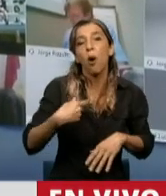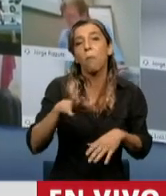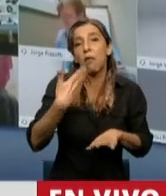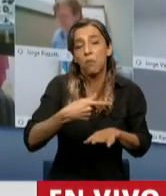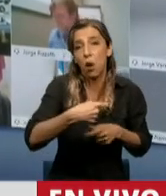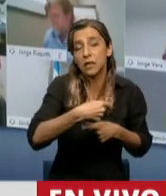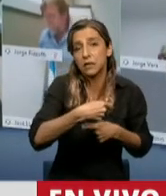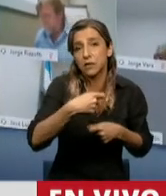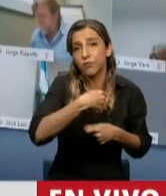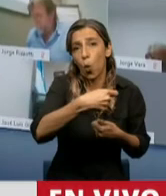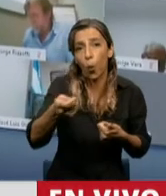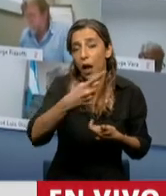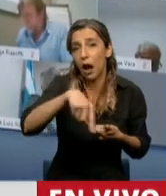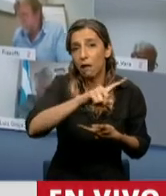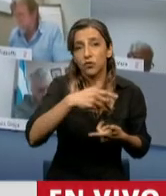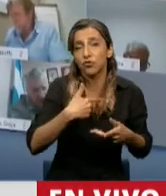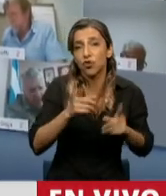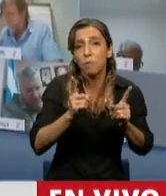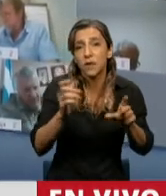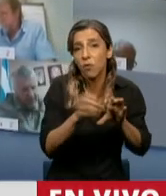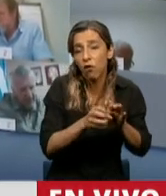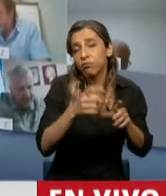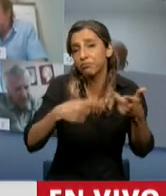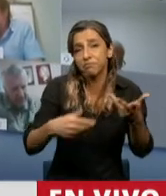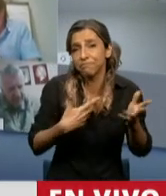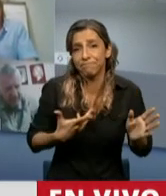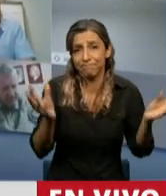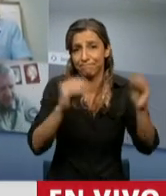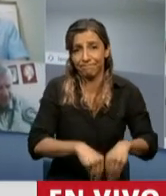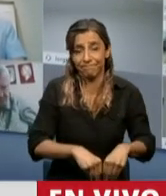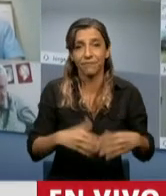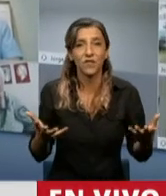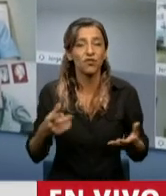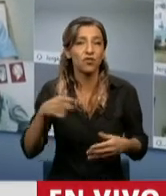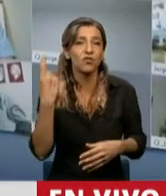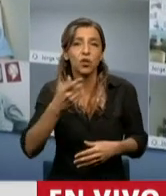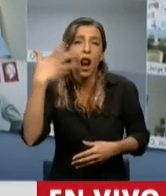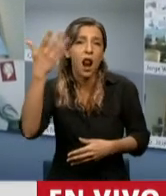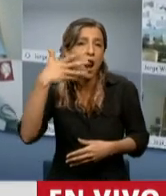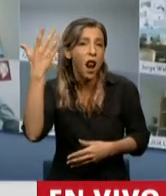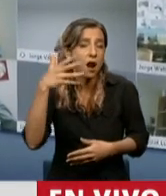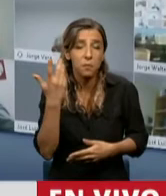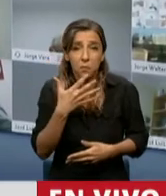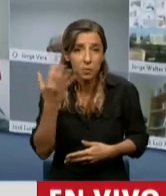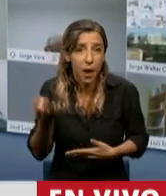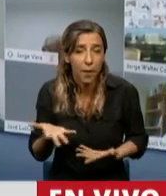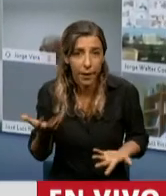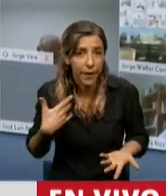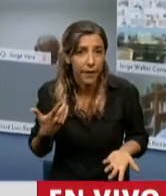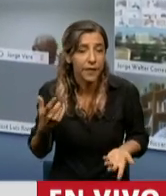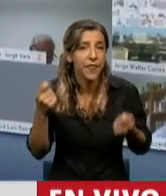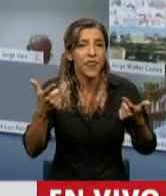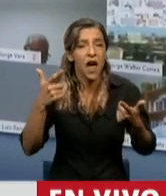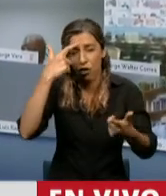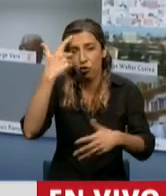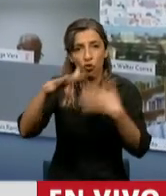como dice la palabra. Entonces, yo diría que aflojemos un poquito con la zaraza, porque no le hace nada bien al debate democrático. Yo creo que sirve para la confusión